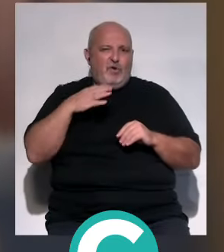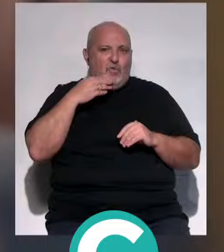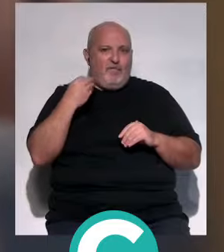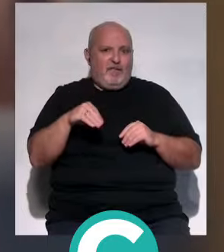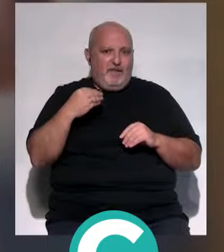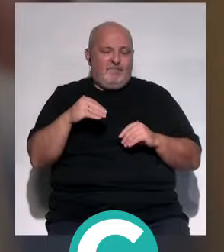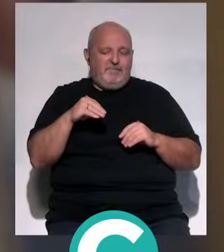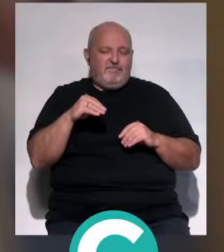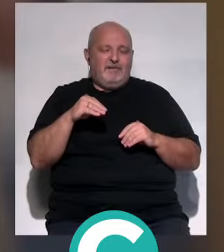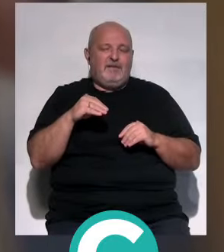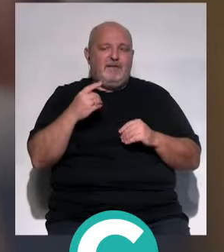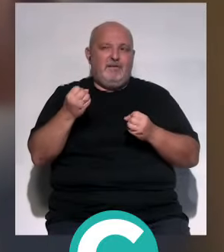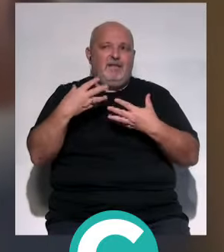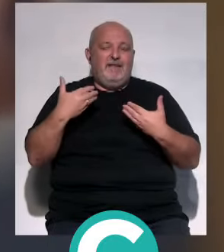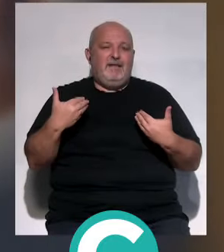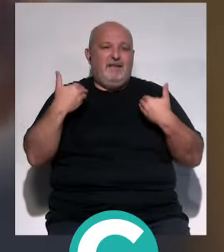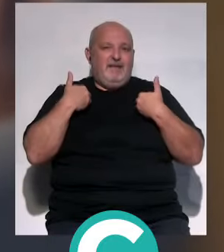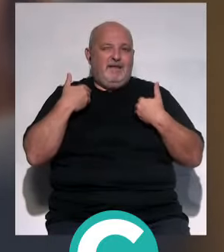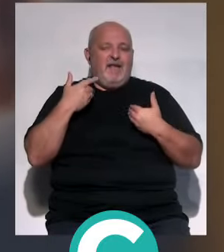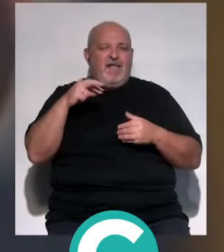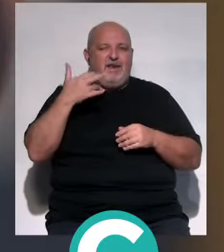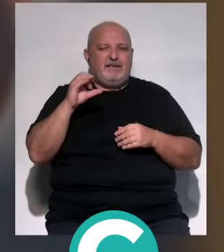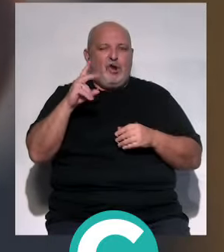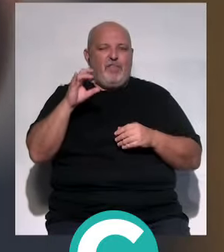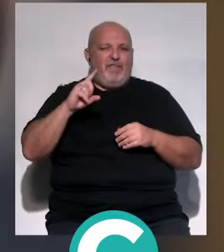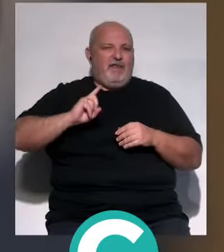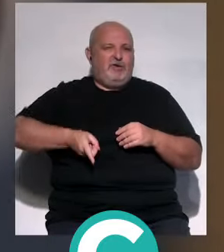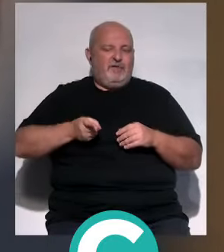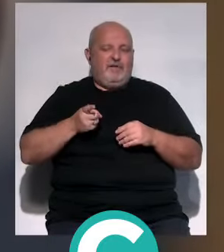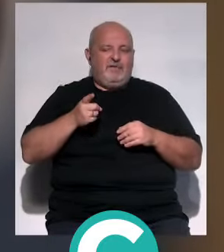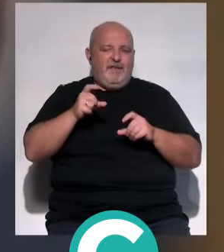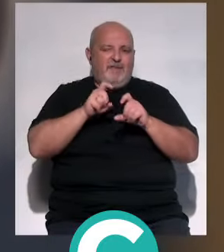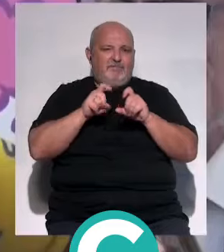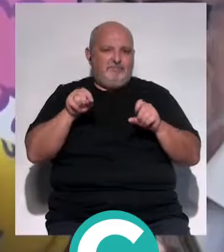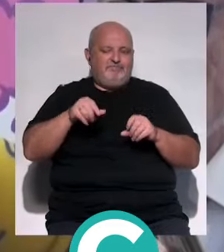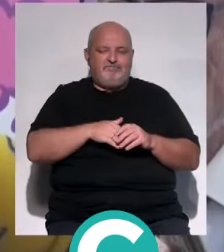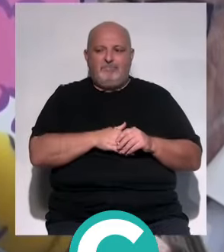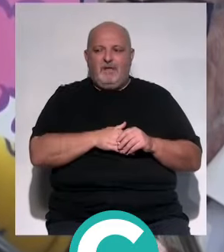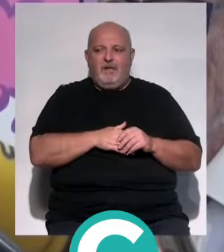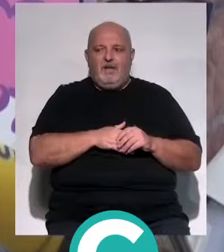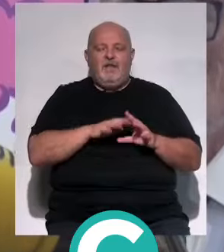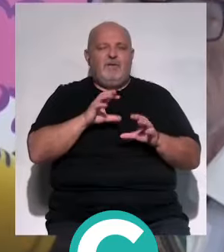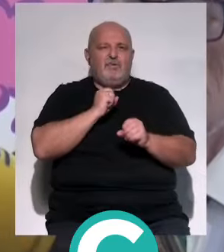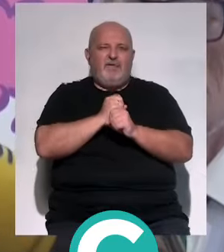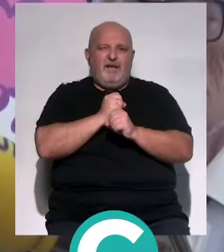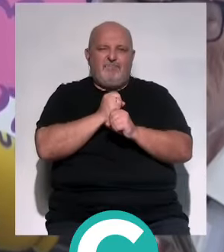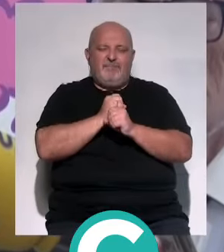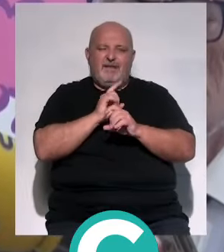y la adolescencia, según ha incidido Andrés Conde, director de Save the Children. Tenemos que trabajar